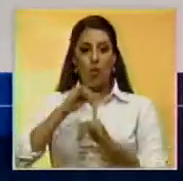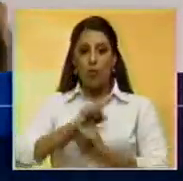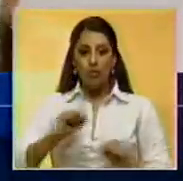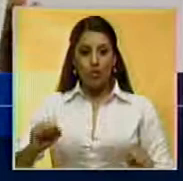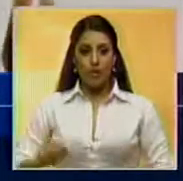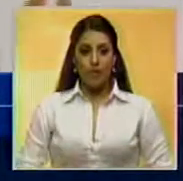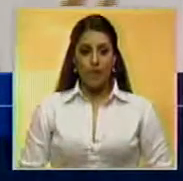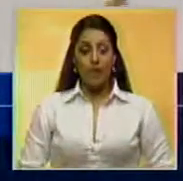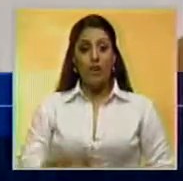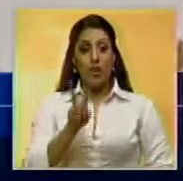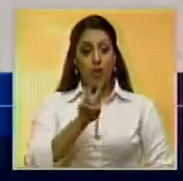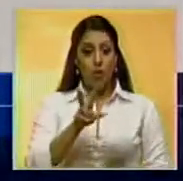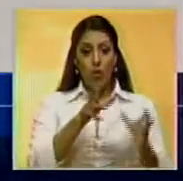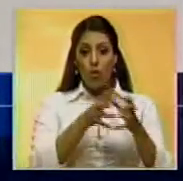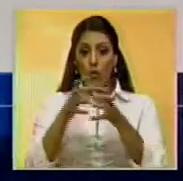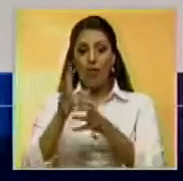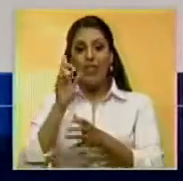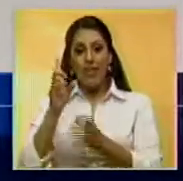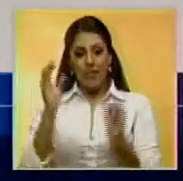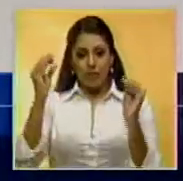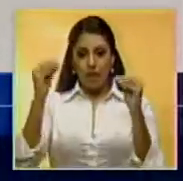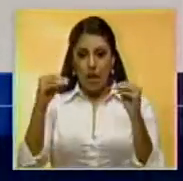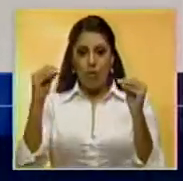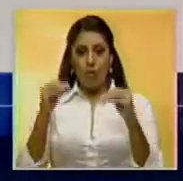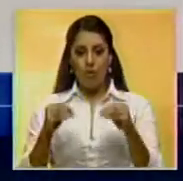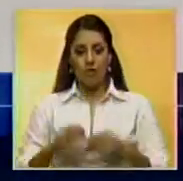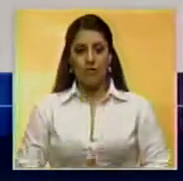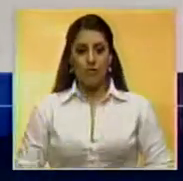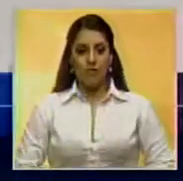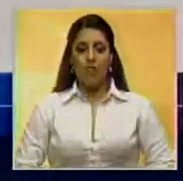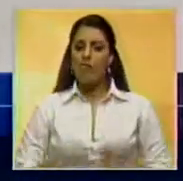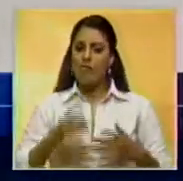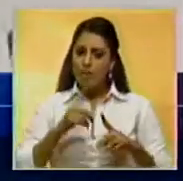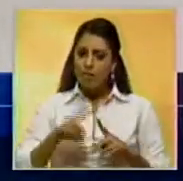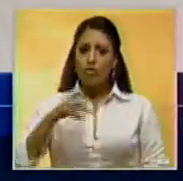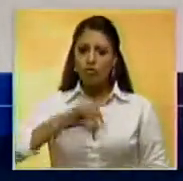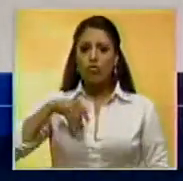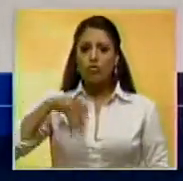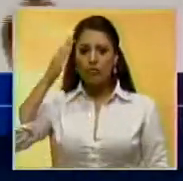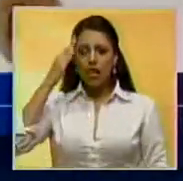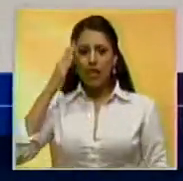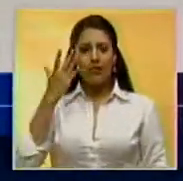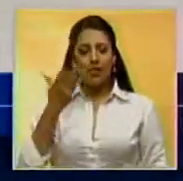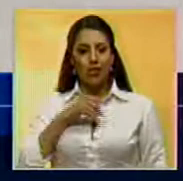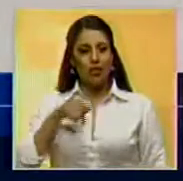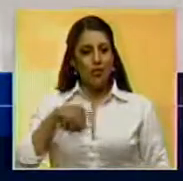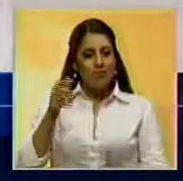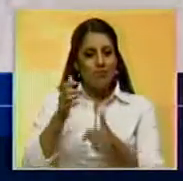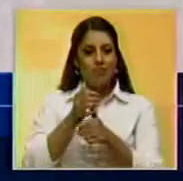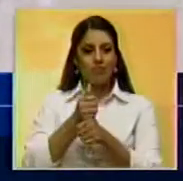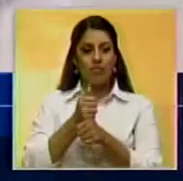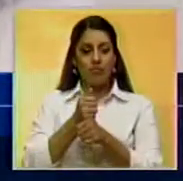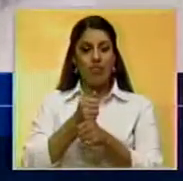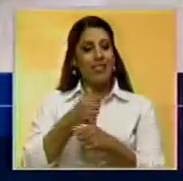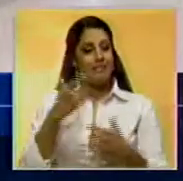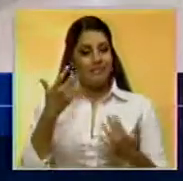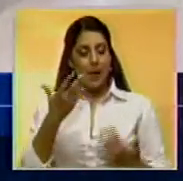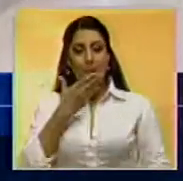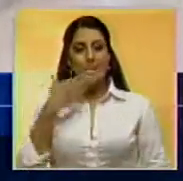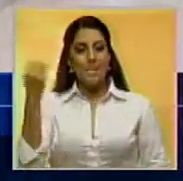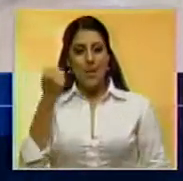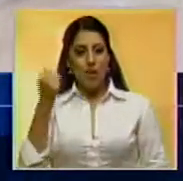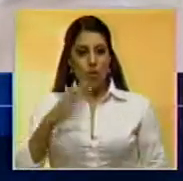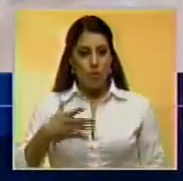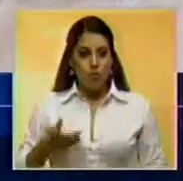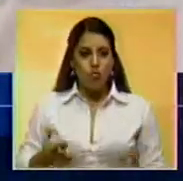En el que las partes tienen que hacer concesiones, pero sabemos que este que hemos logrado es el mejor